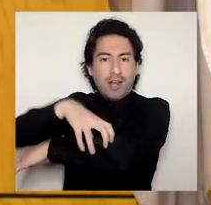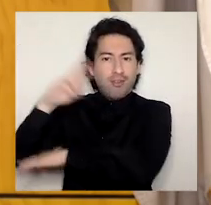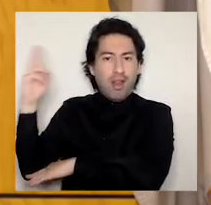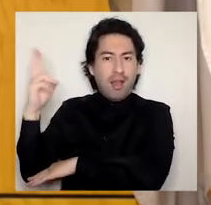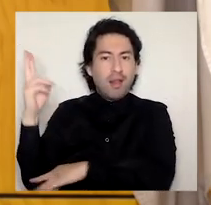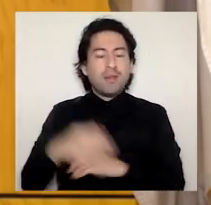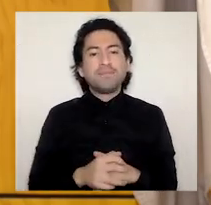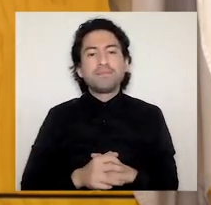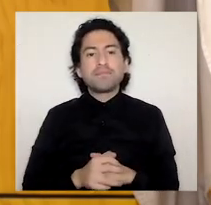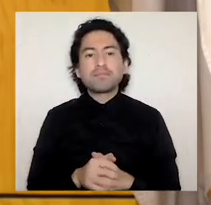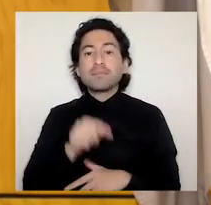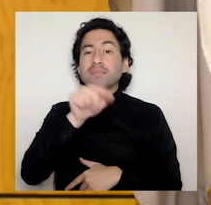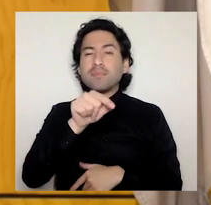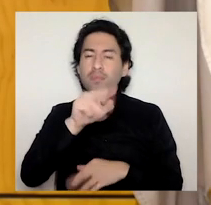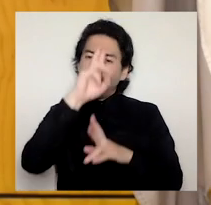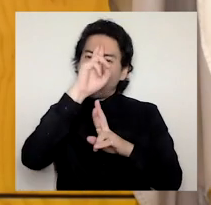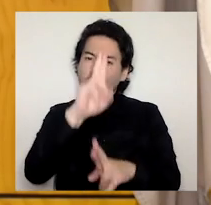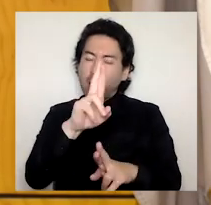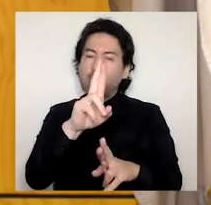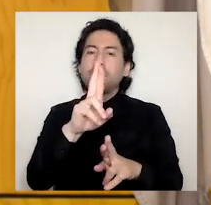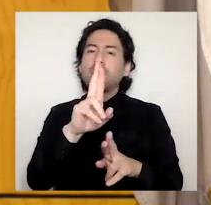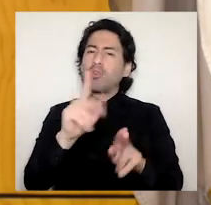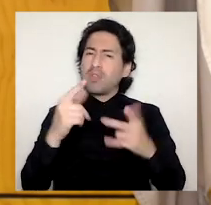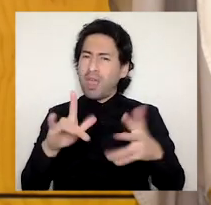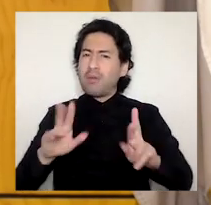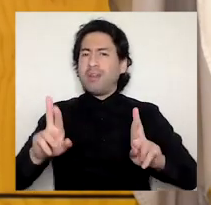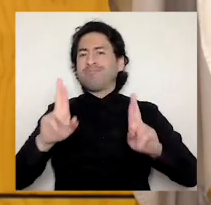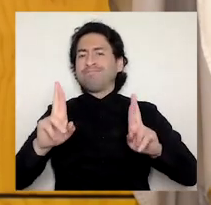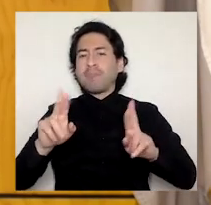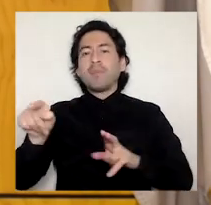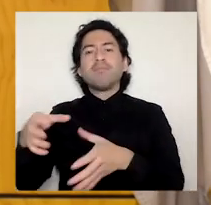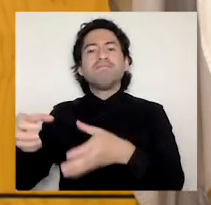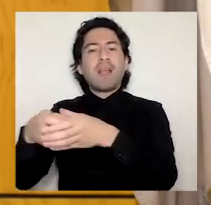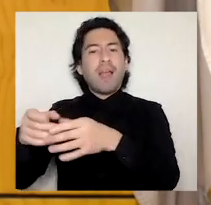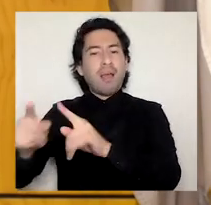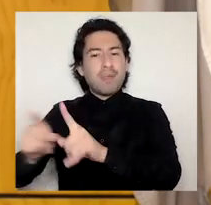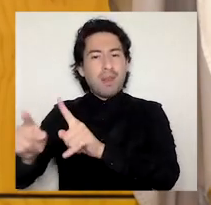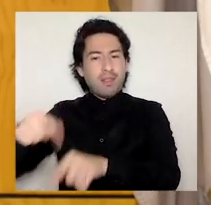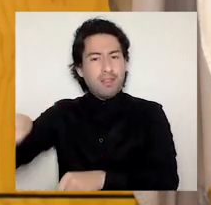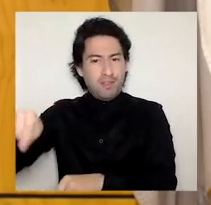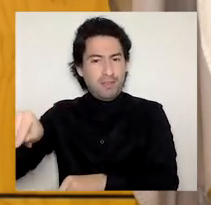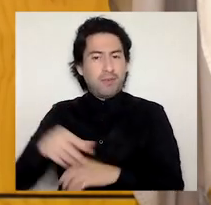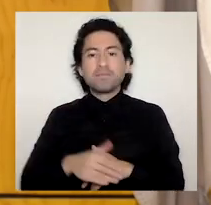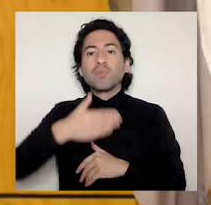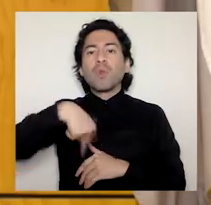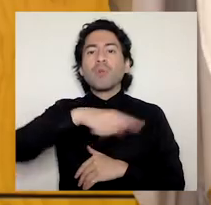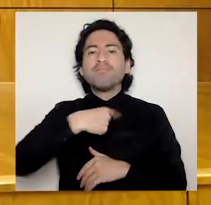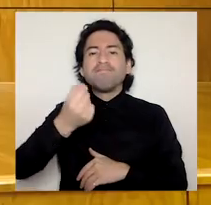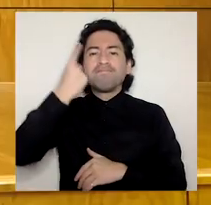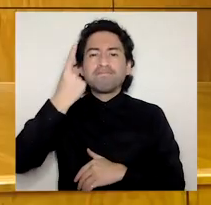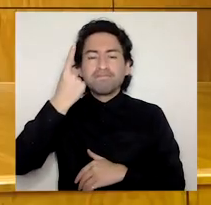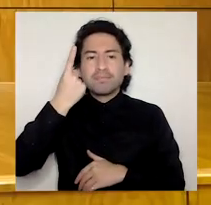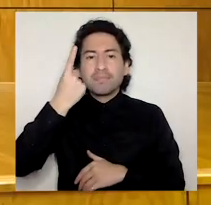Sabemos que poder concretar este proceso institucional ha sido un gran anhelo por muchos años de nuestra